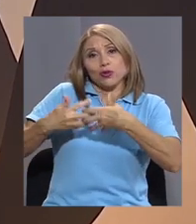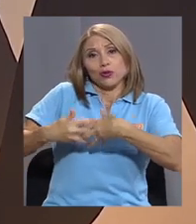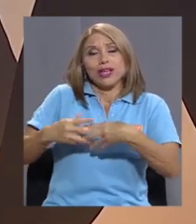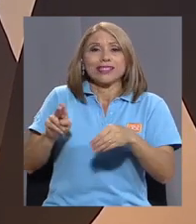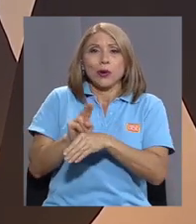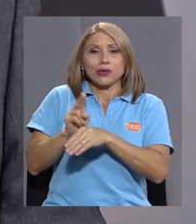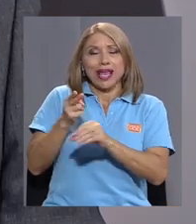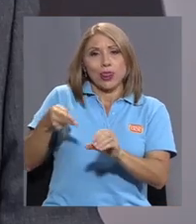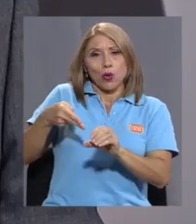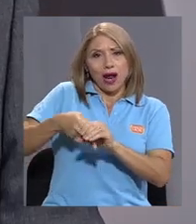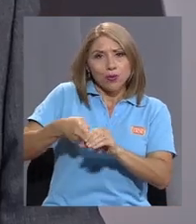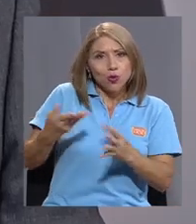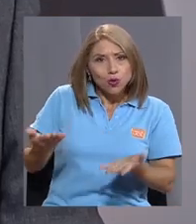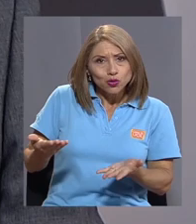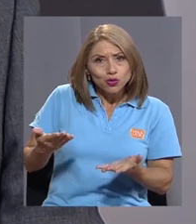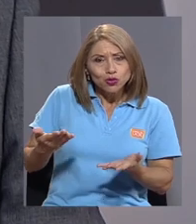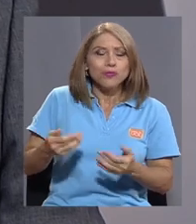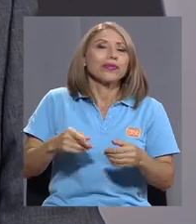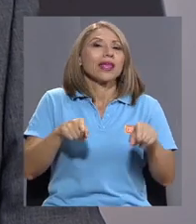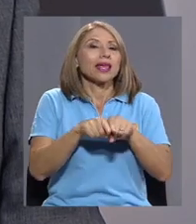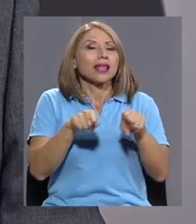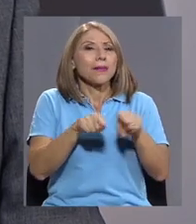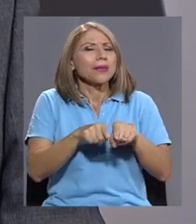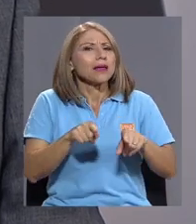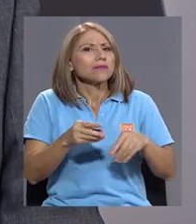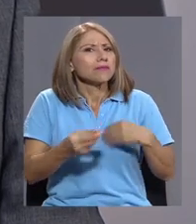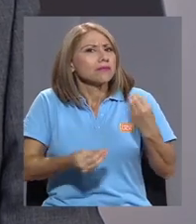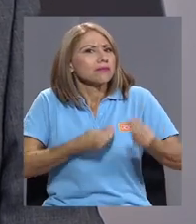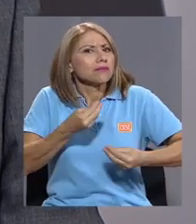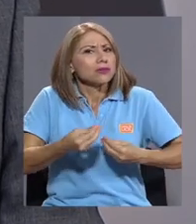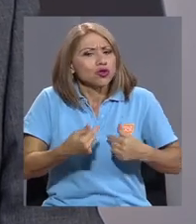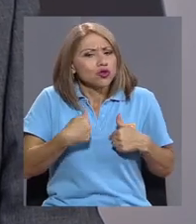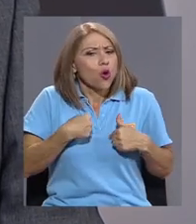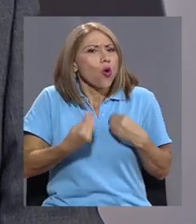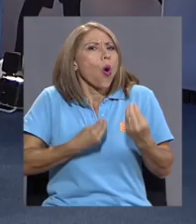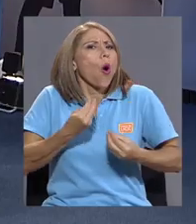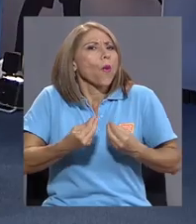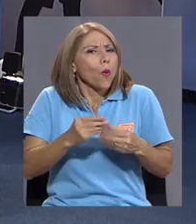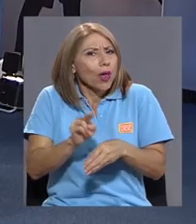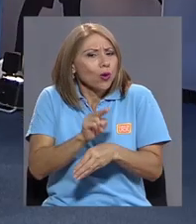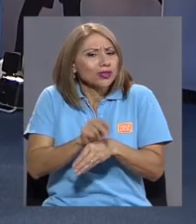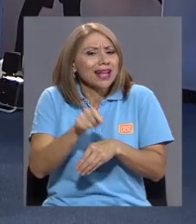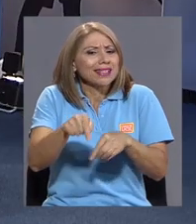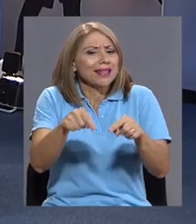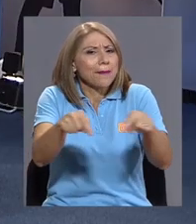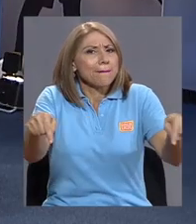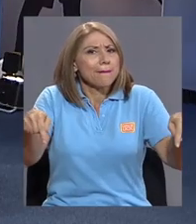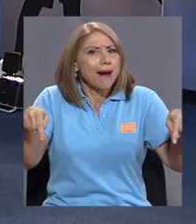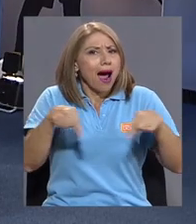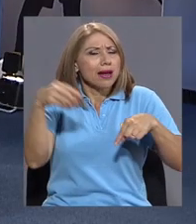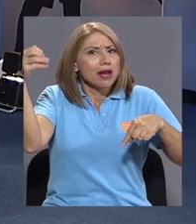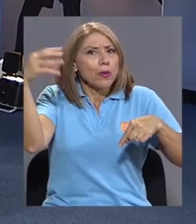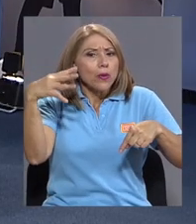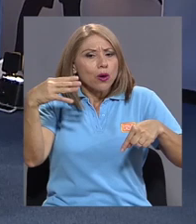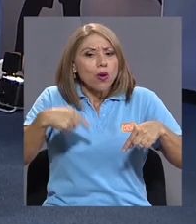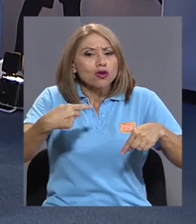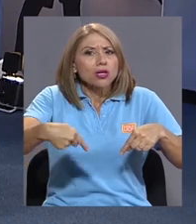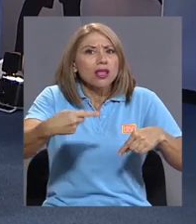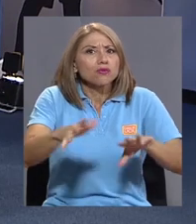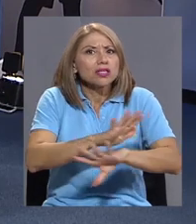hidrocarburos. Y la otra parte es cómo voy a disponer de ese panel cuando el panel ya no tenga vida útil.